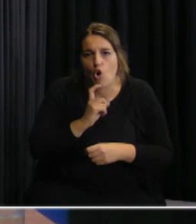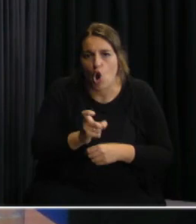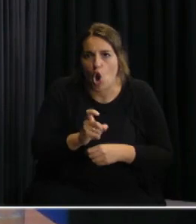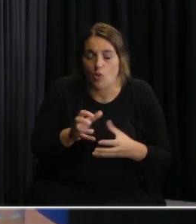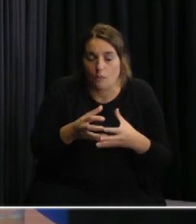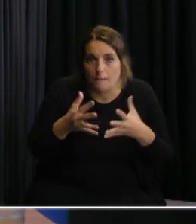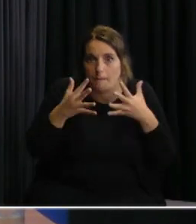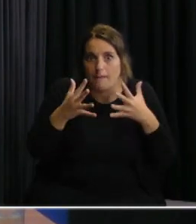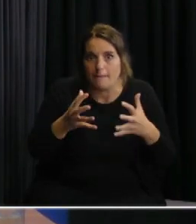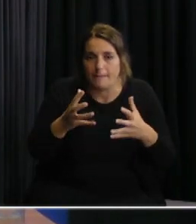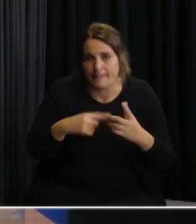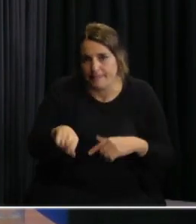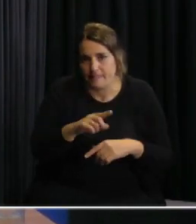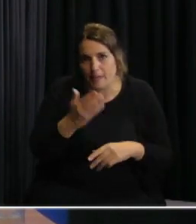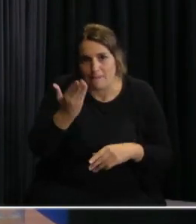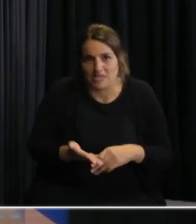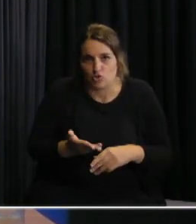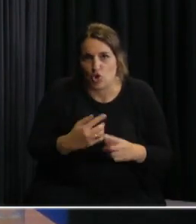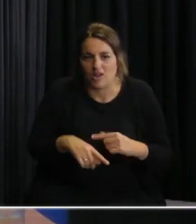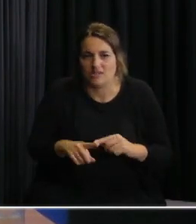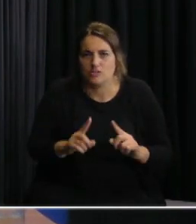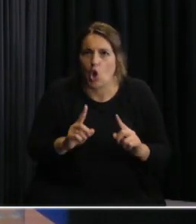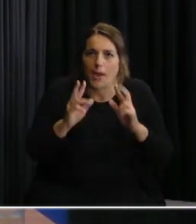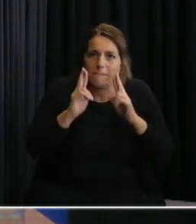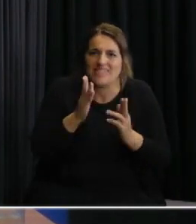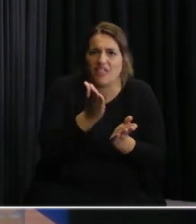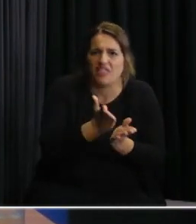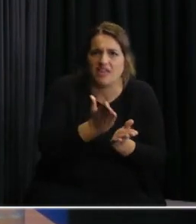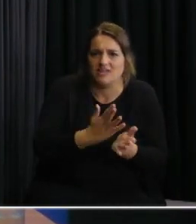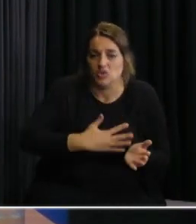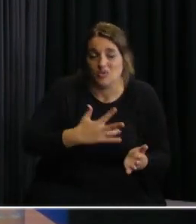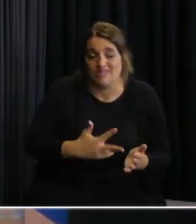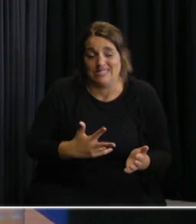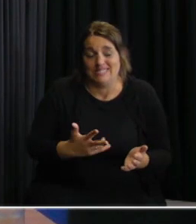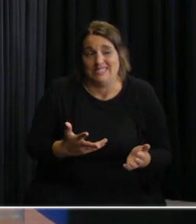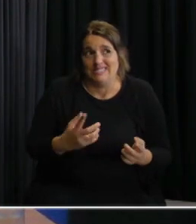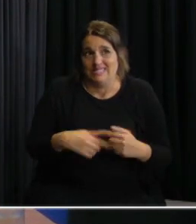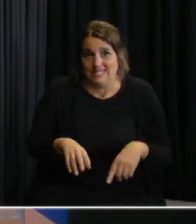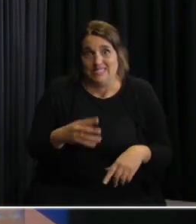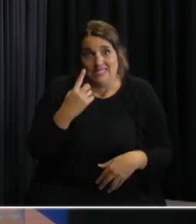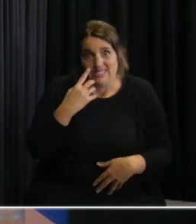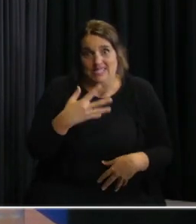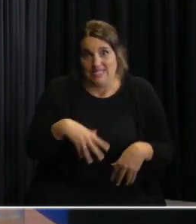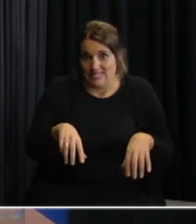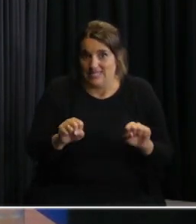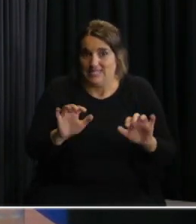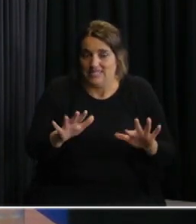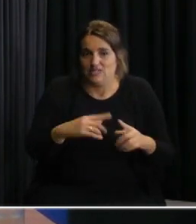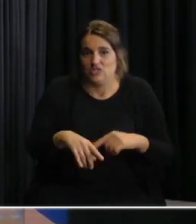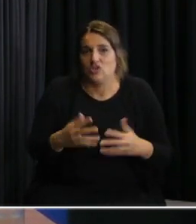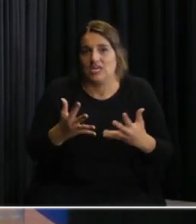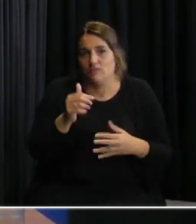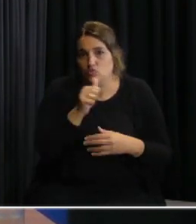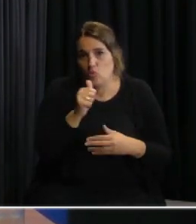concepto que digamos esas personas ni siquiera se le están respetando los derechos humanos esto es lo que nos hemos encontrado y esto es lo que vamos a intentar